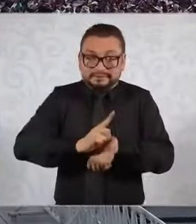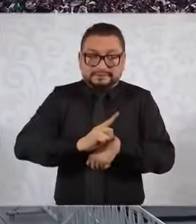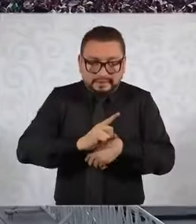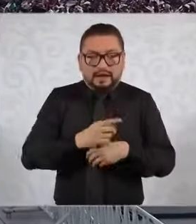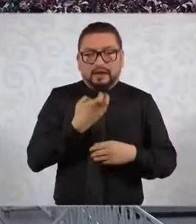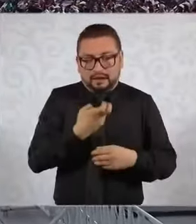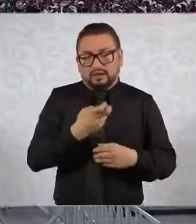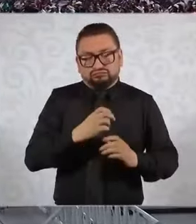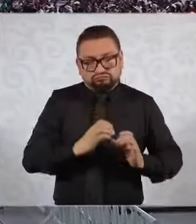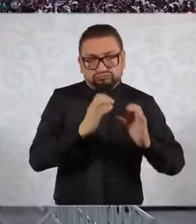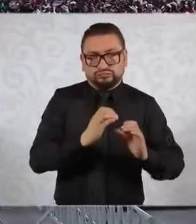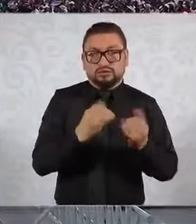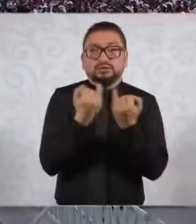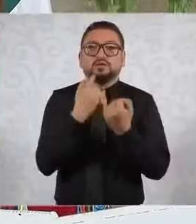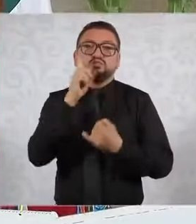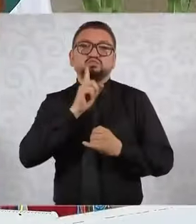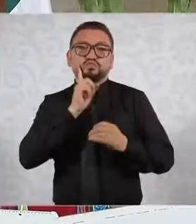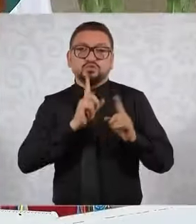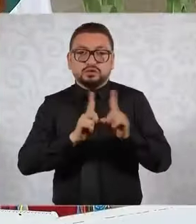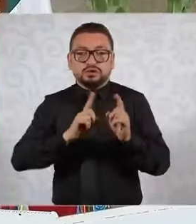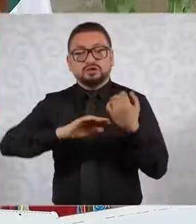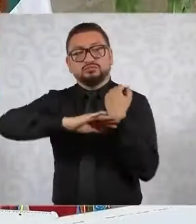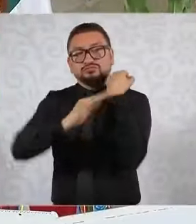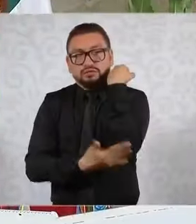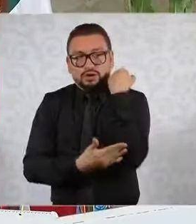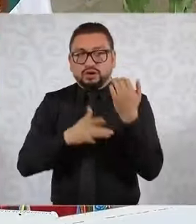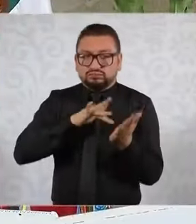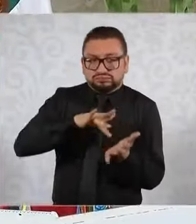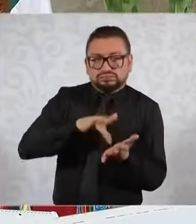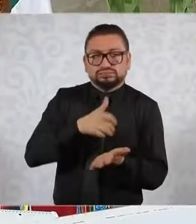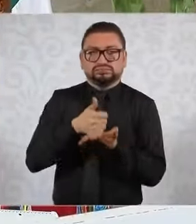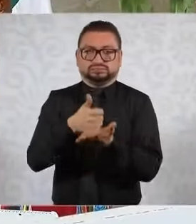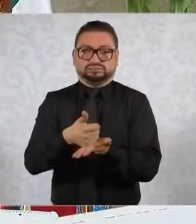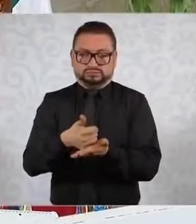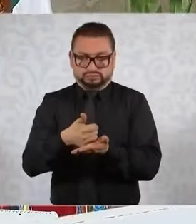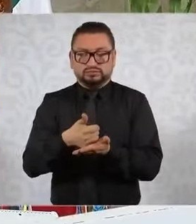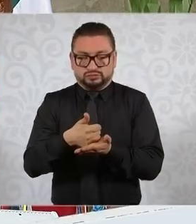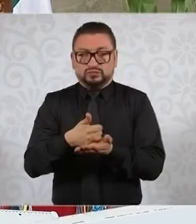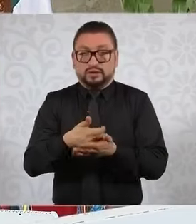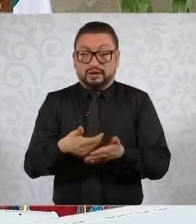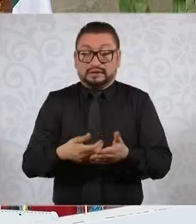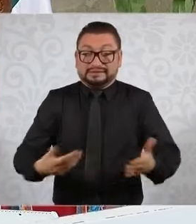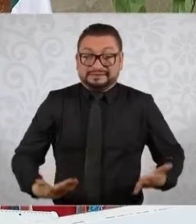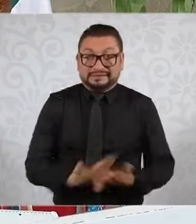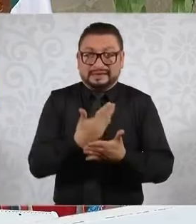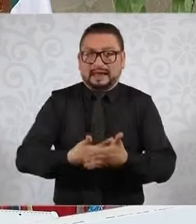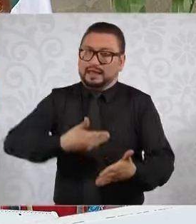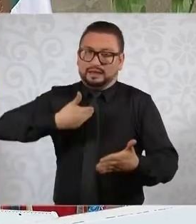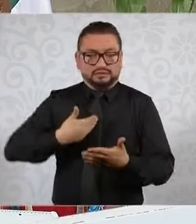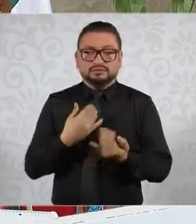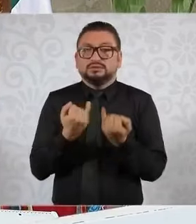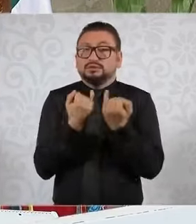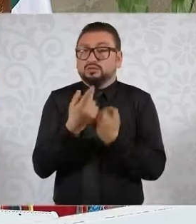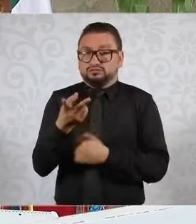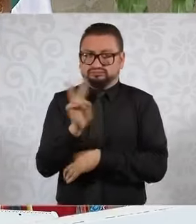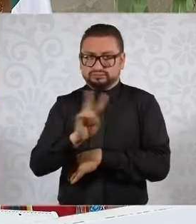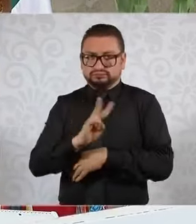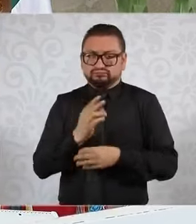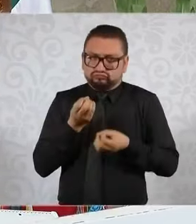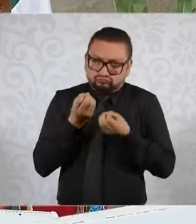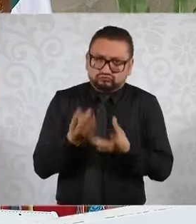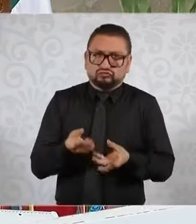embarazadas para que acudan a sus visitas prenatales. Les daremos suplementos vitamínicos